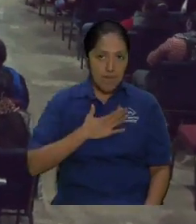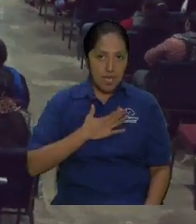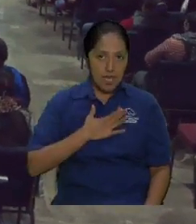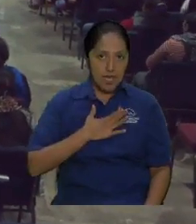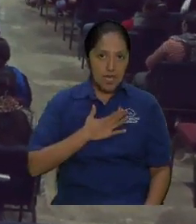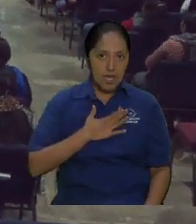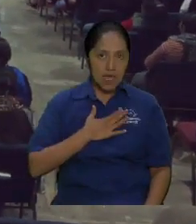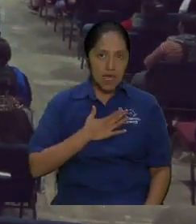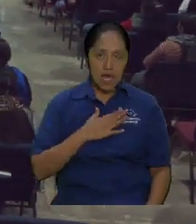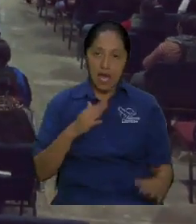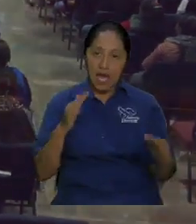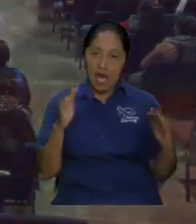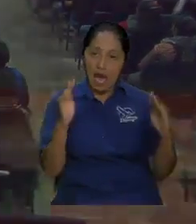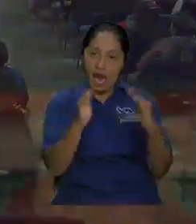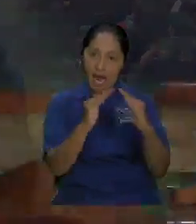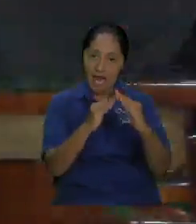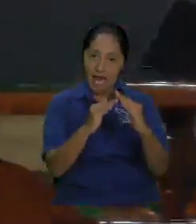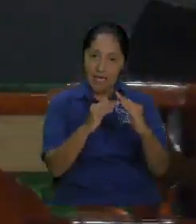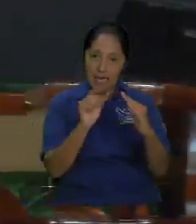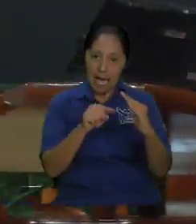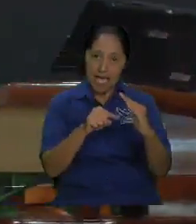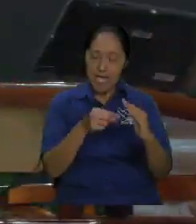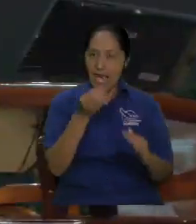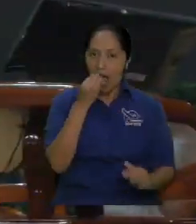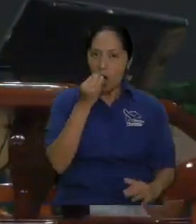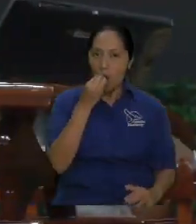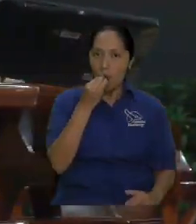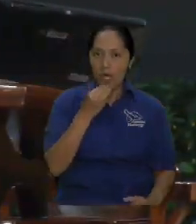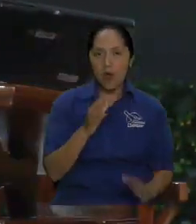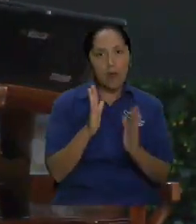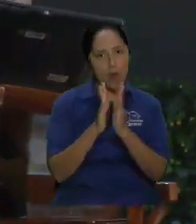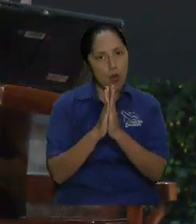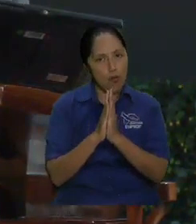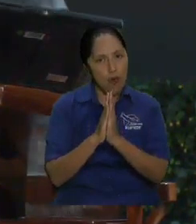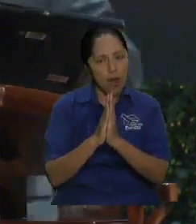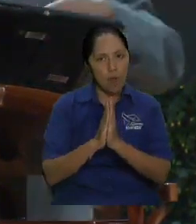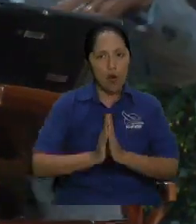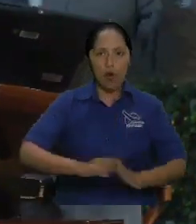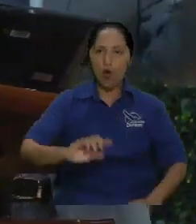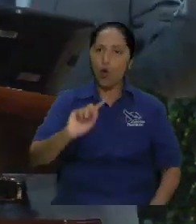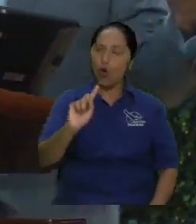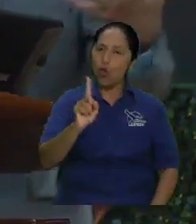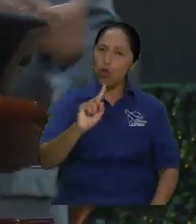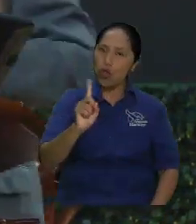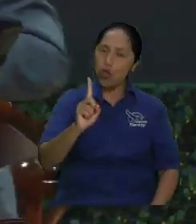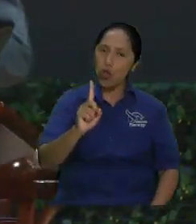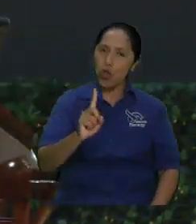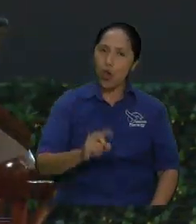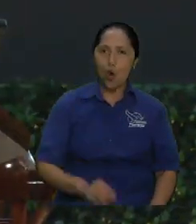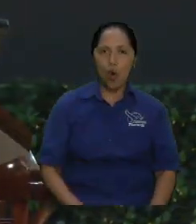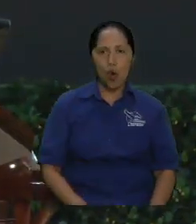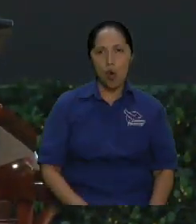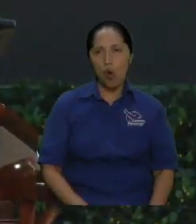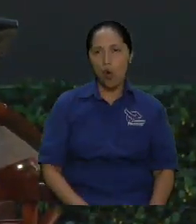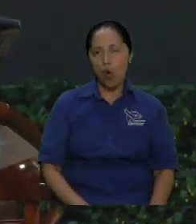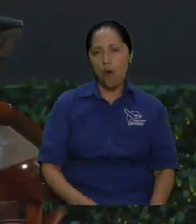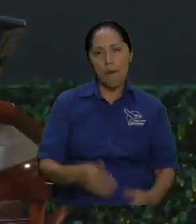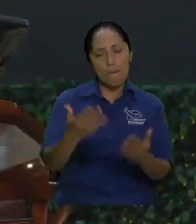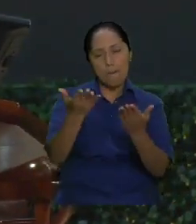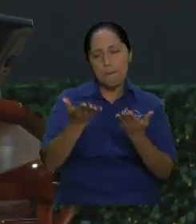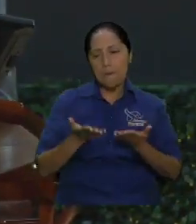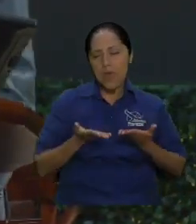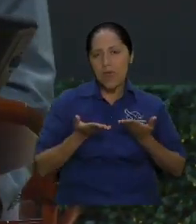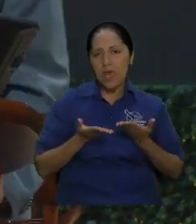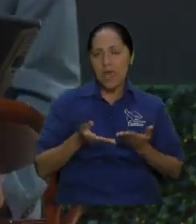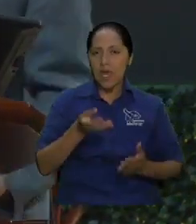Claro que ella lo, lo, lo, lo hacía bien, trataba, ¿verdad? Y que mi hígado, y que por aquí, que por allá. No,